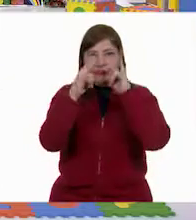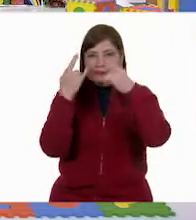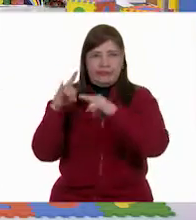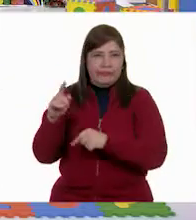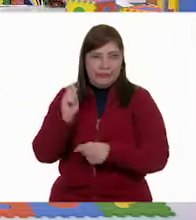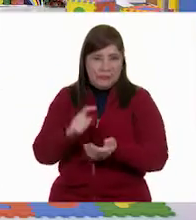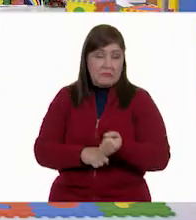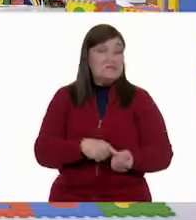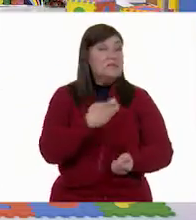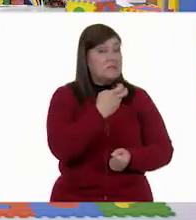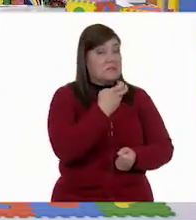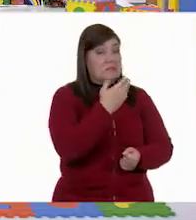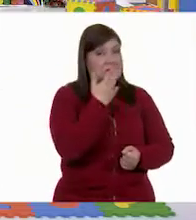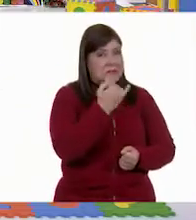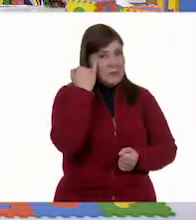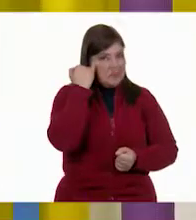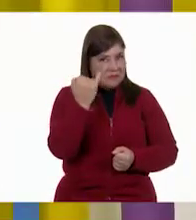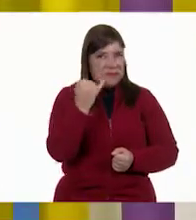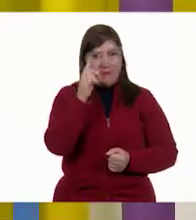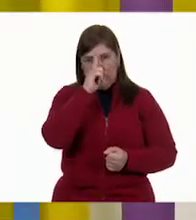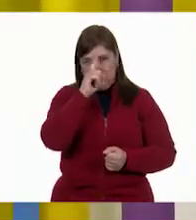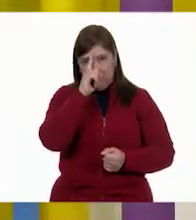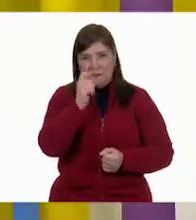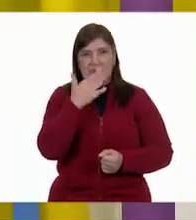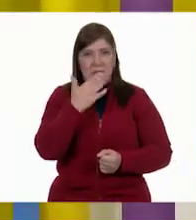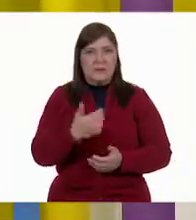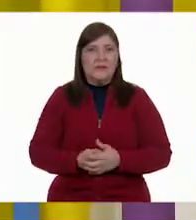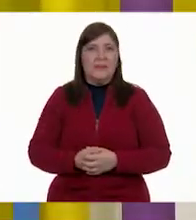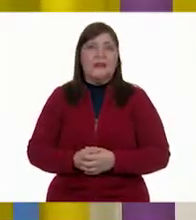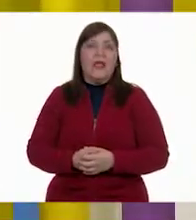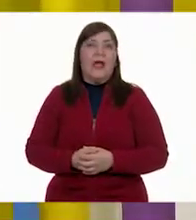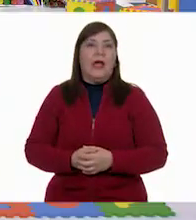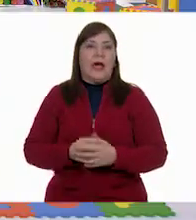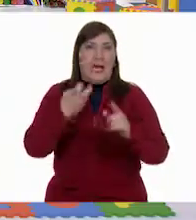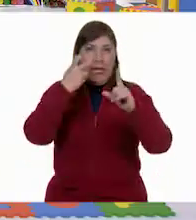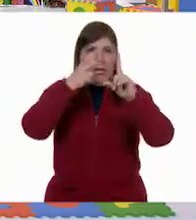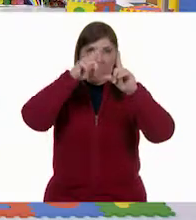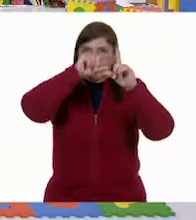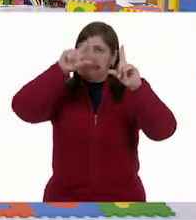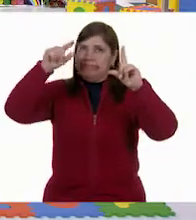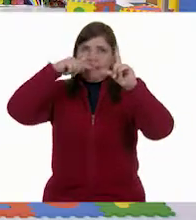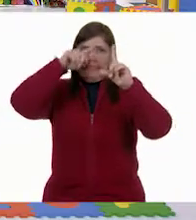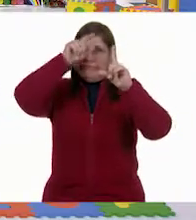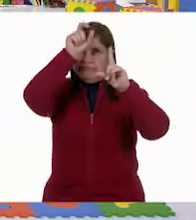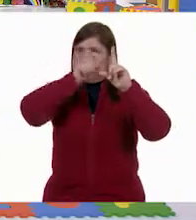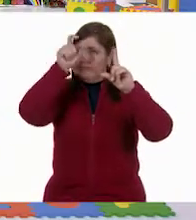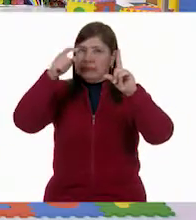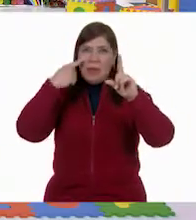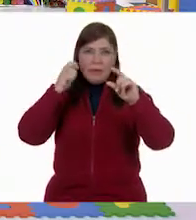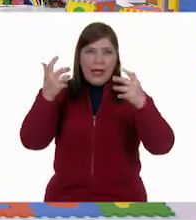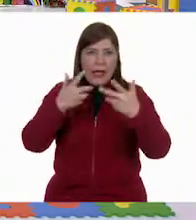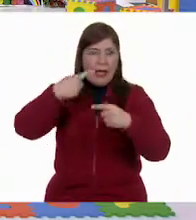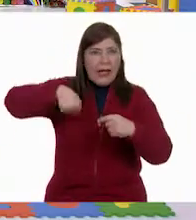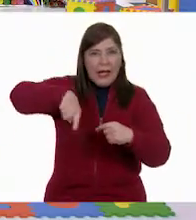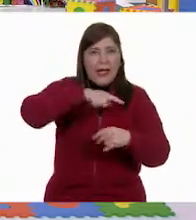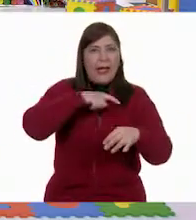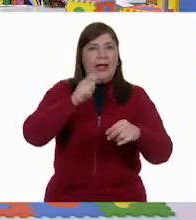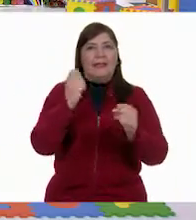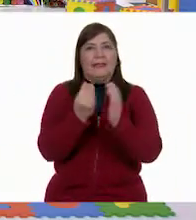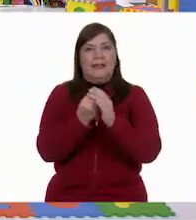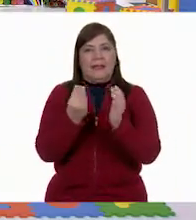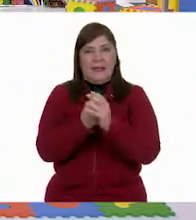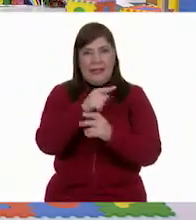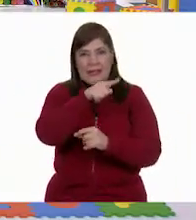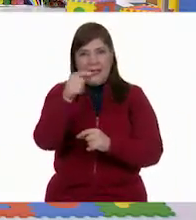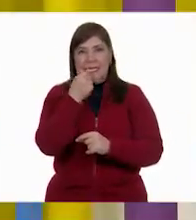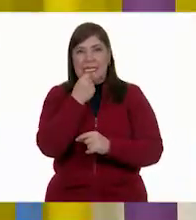recomendación, maestro Lalo. Muy bien. Muy bien. Quedó perfecta esta gráfica que acabamos de hacer aquí, justo en la clase para todas las